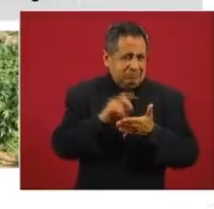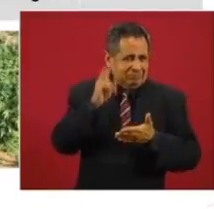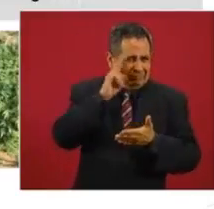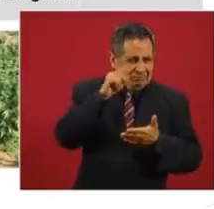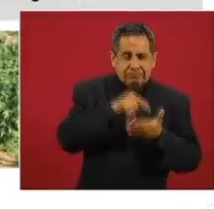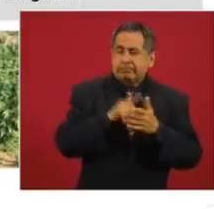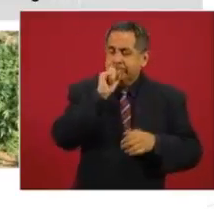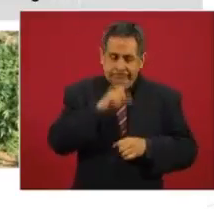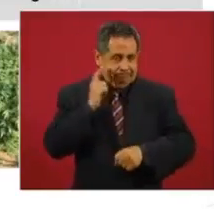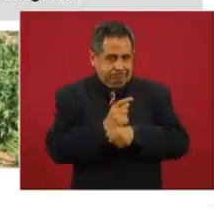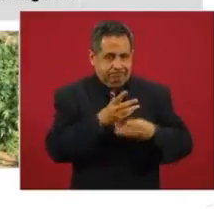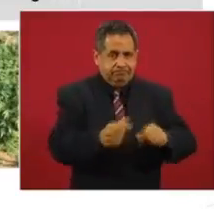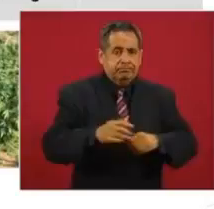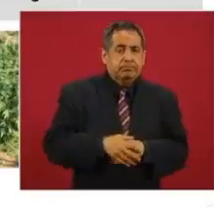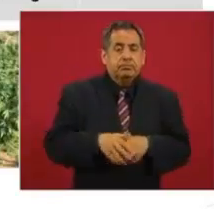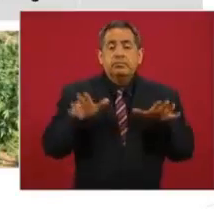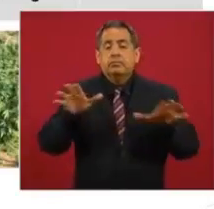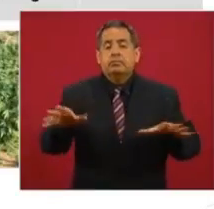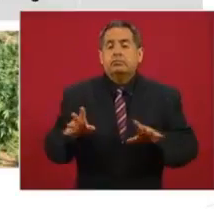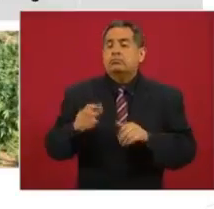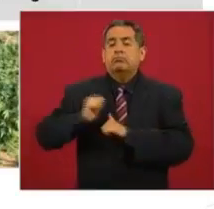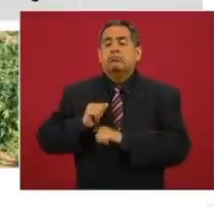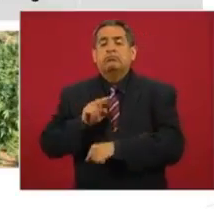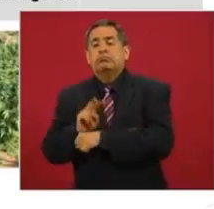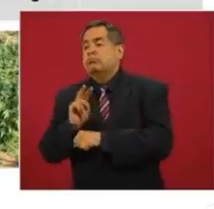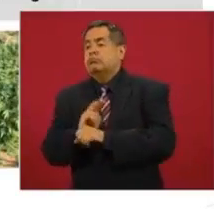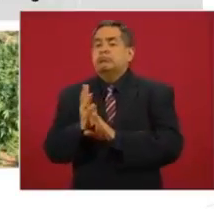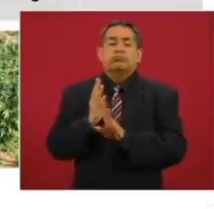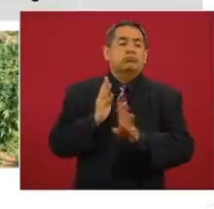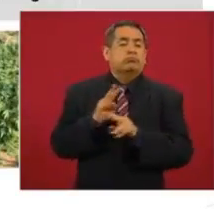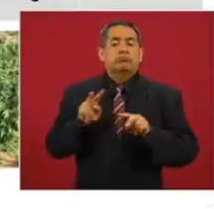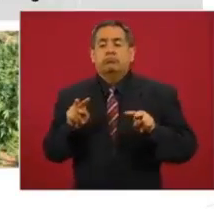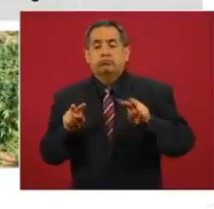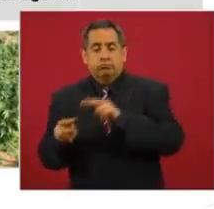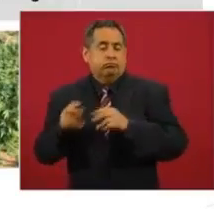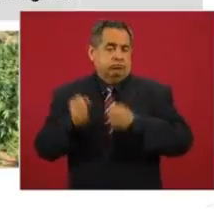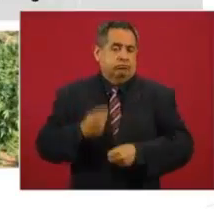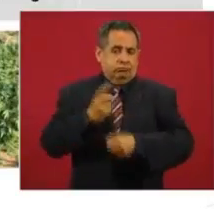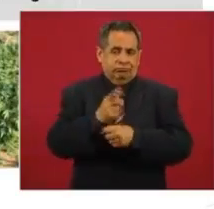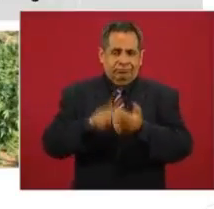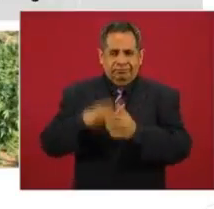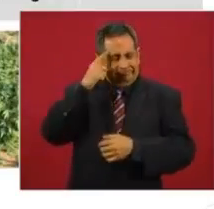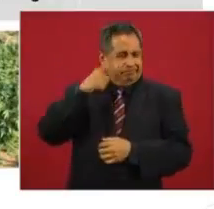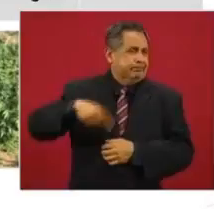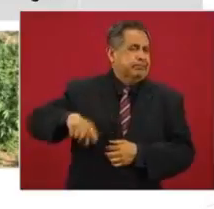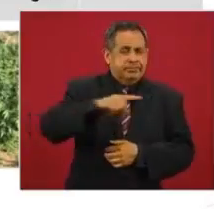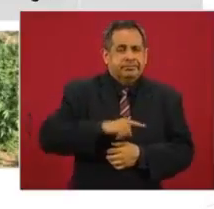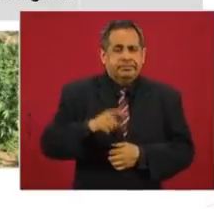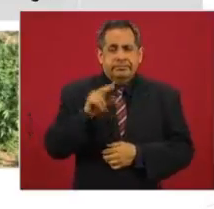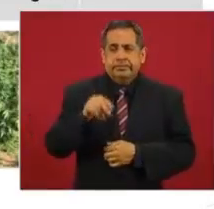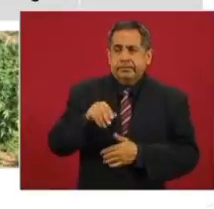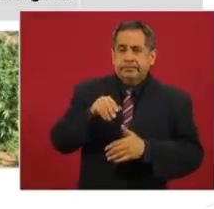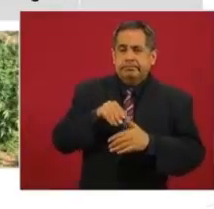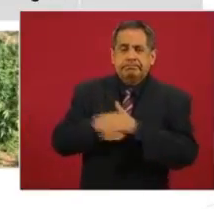destacamentos de vigilancia en aeropuertos, puestos de control y seguridad para evitar